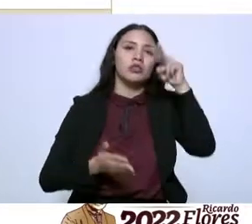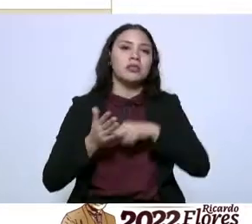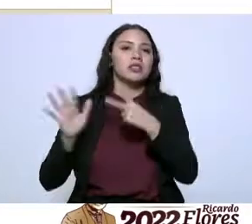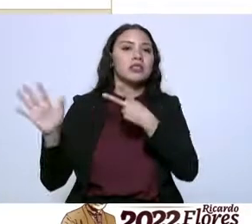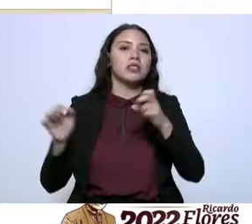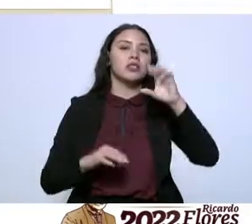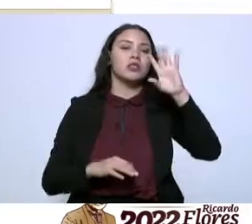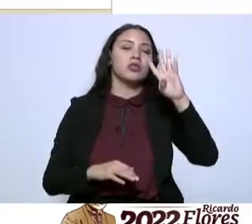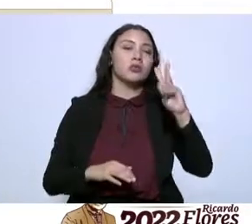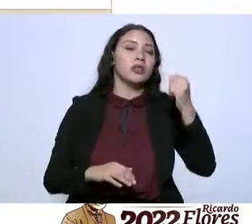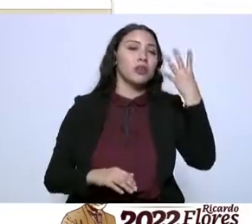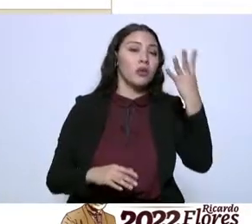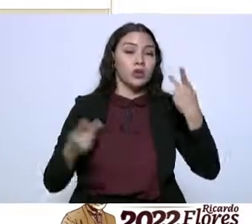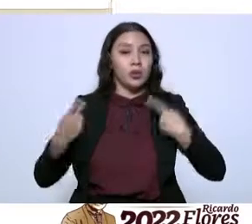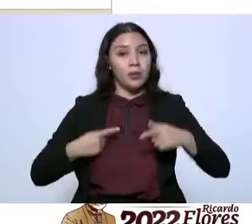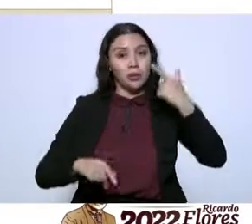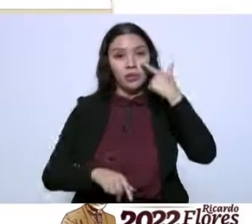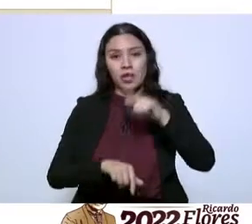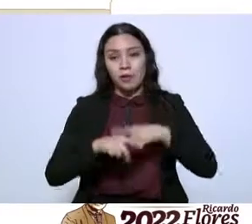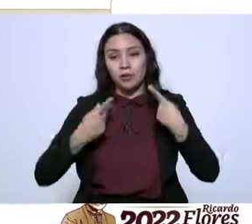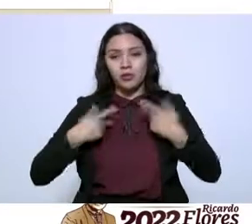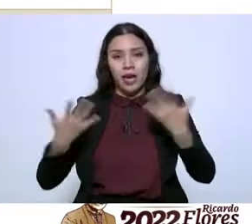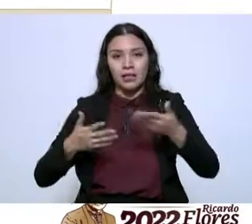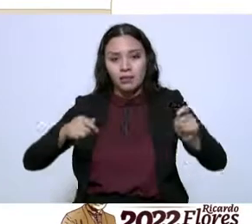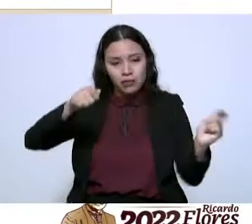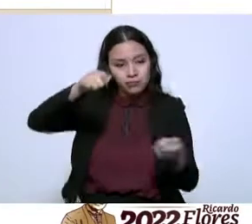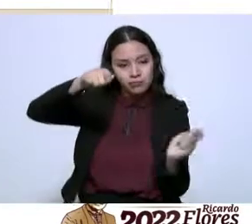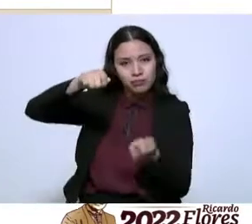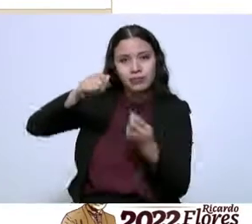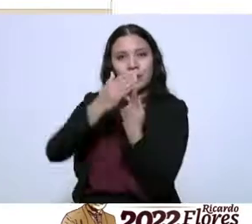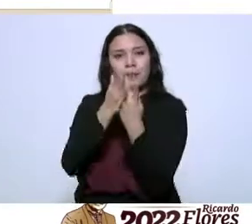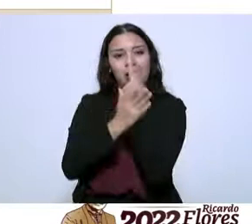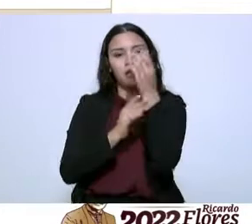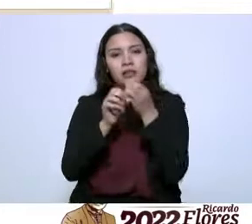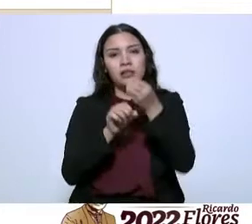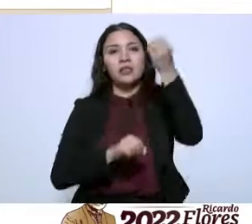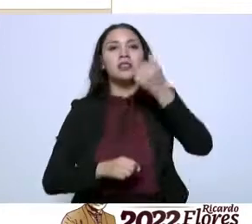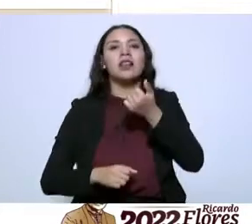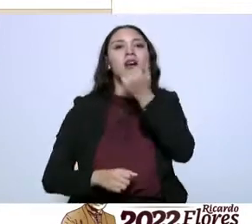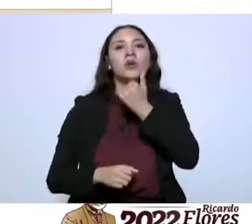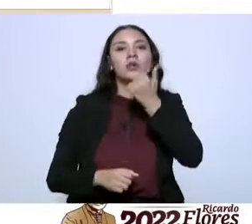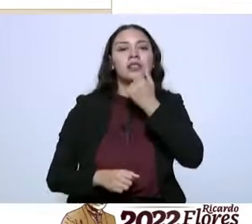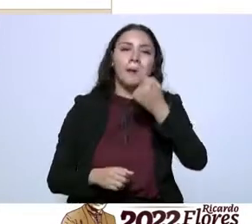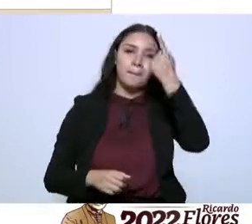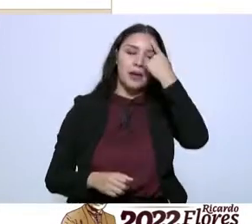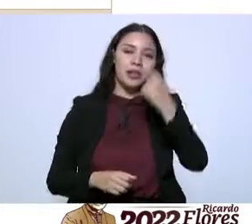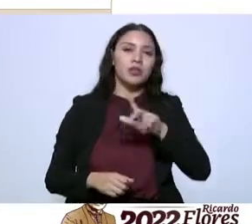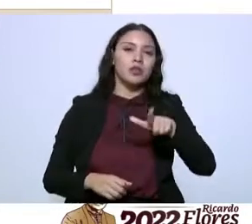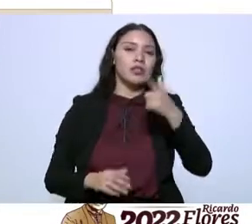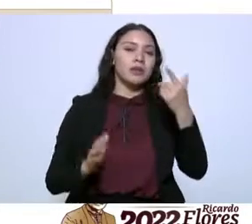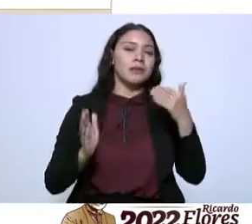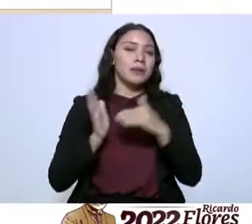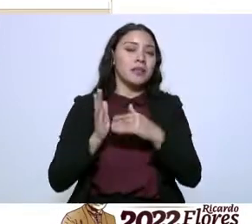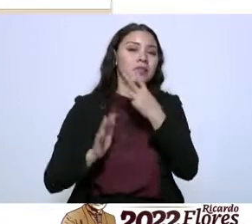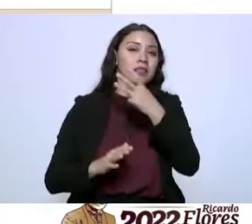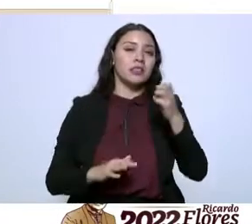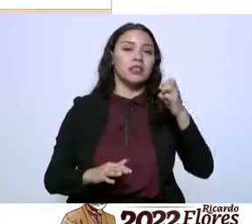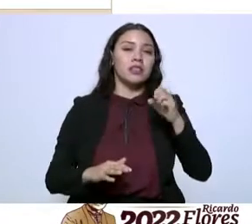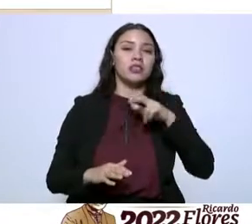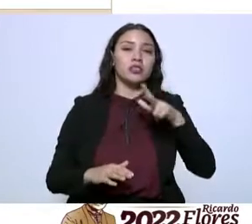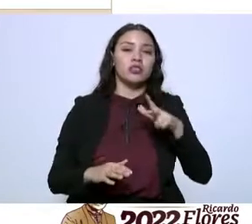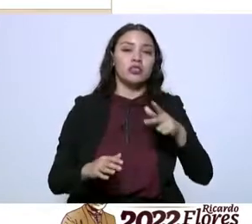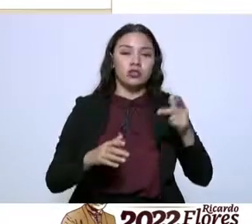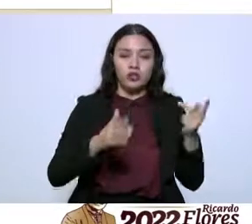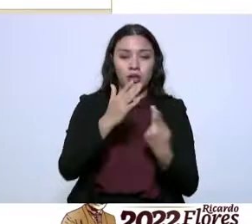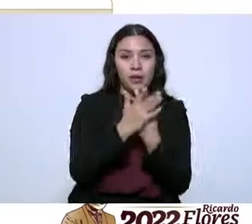794 cañeros productores, atendiendo una superficie de 12 mil 318 hectáreas con un apoyo